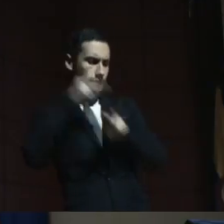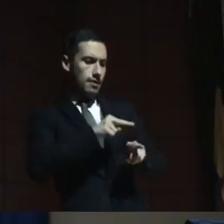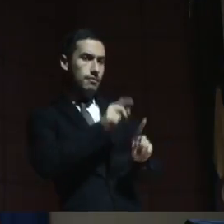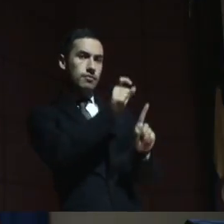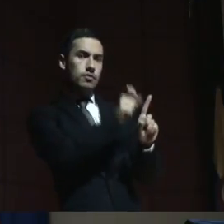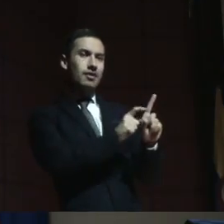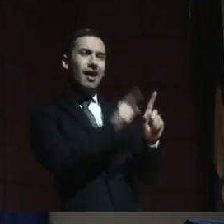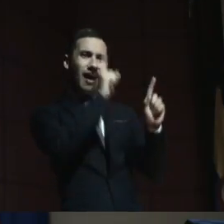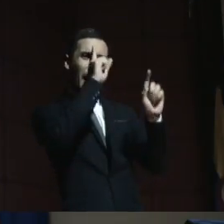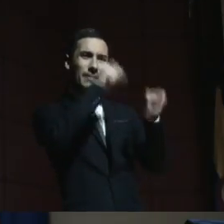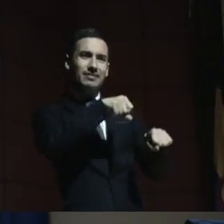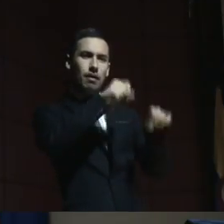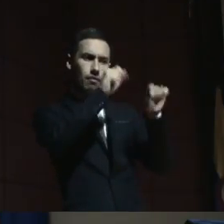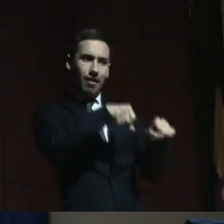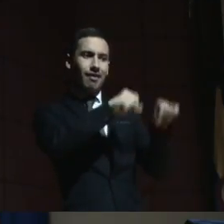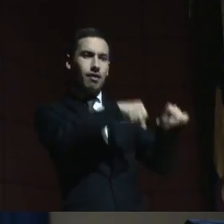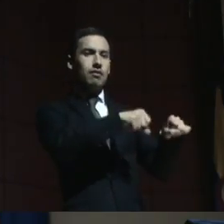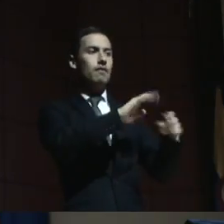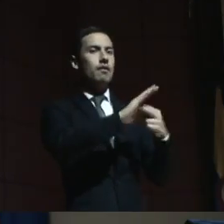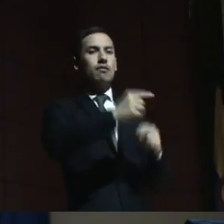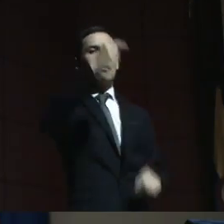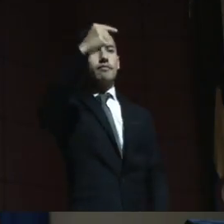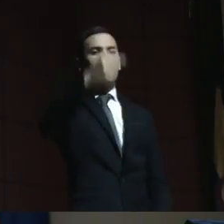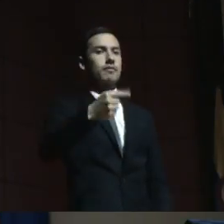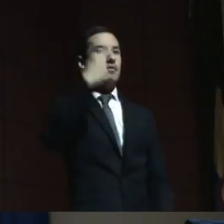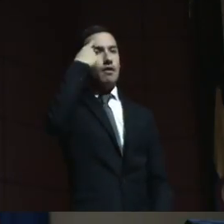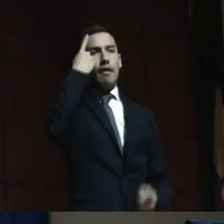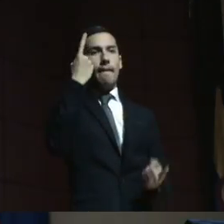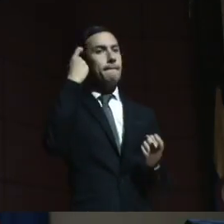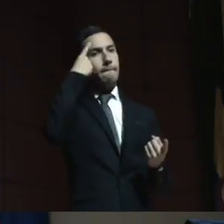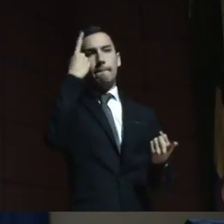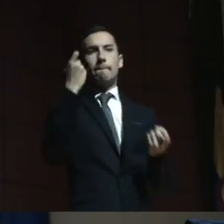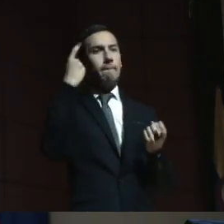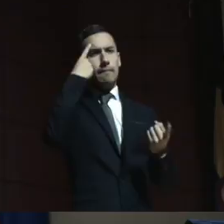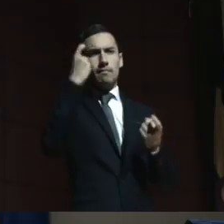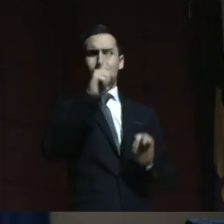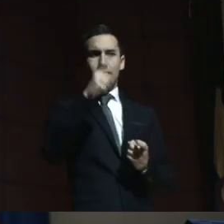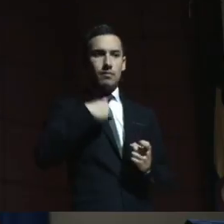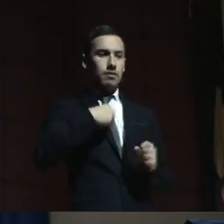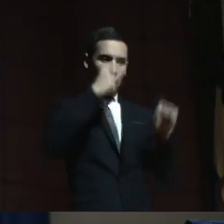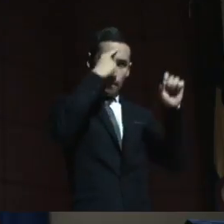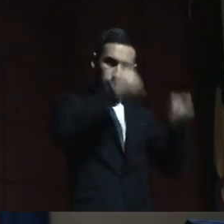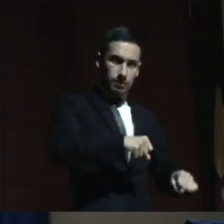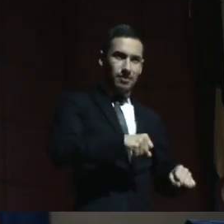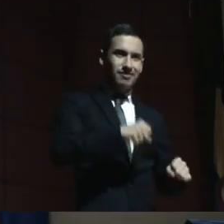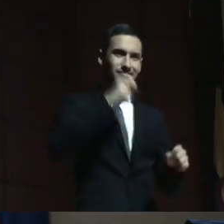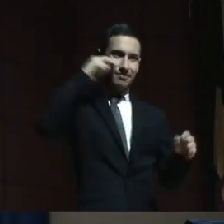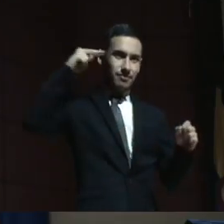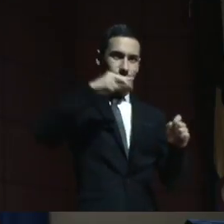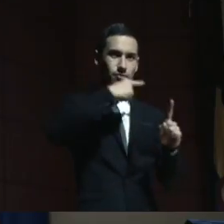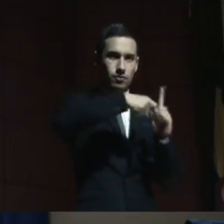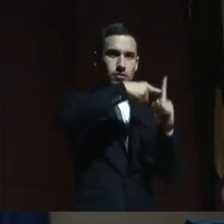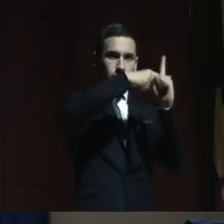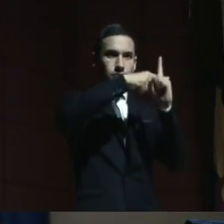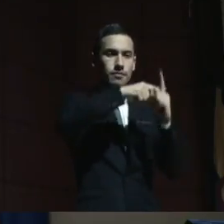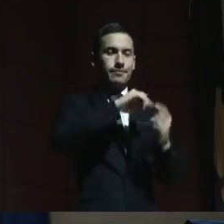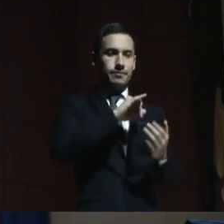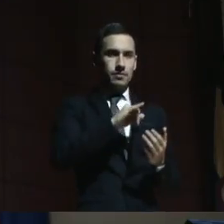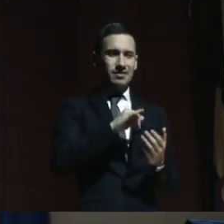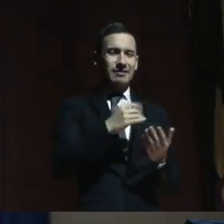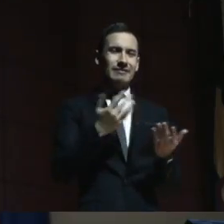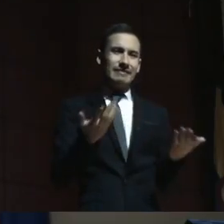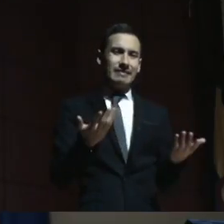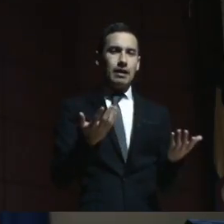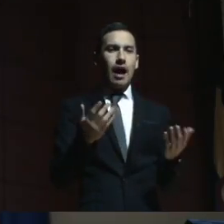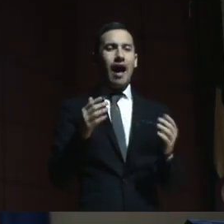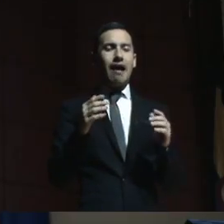persona, no la deficiencia exclusivamente. Y como esa tarea, a veces que la